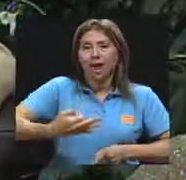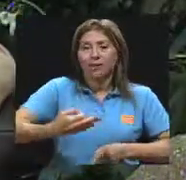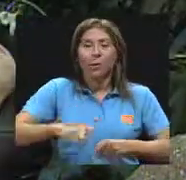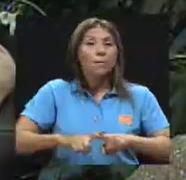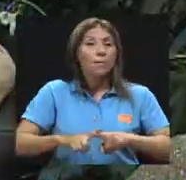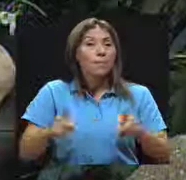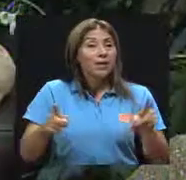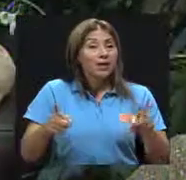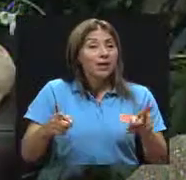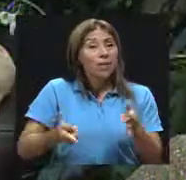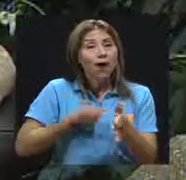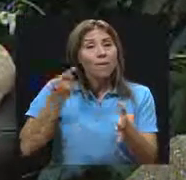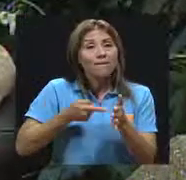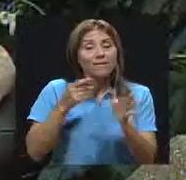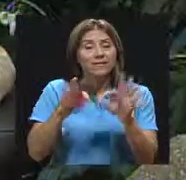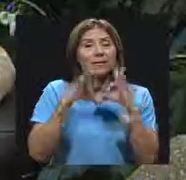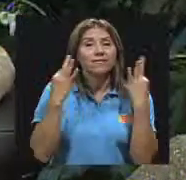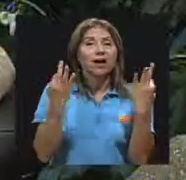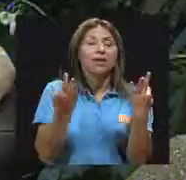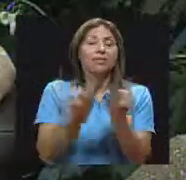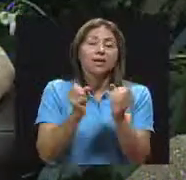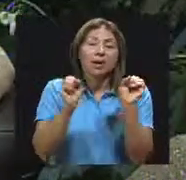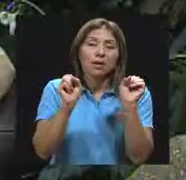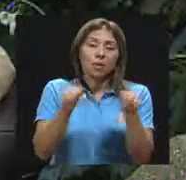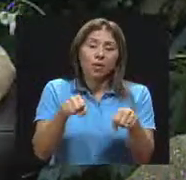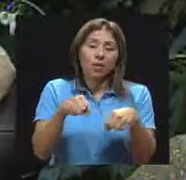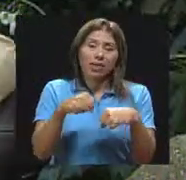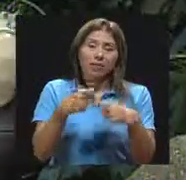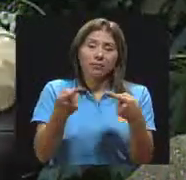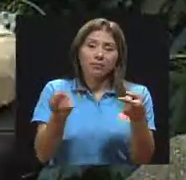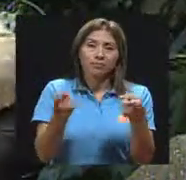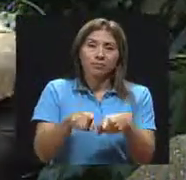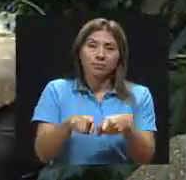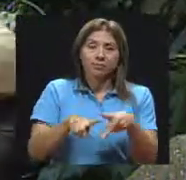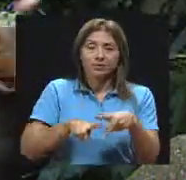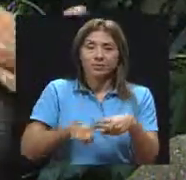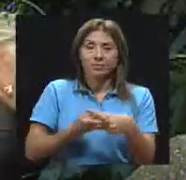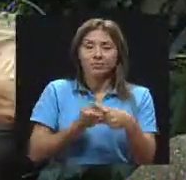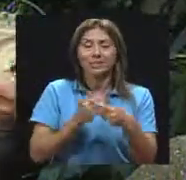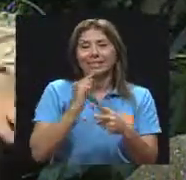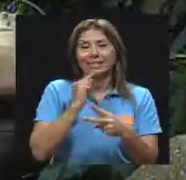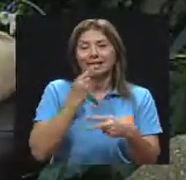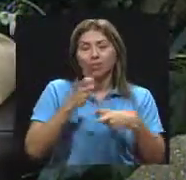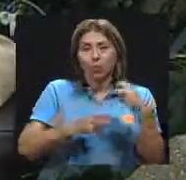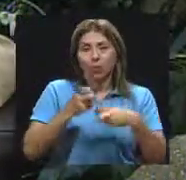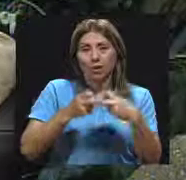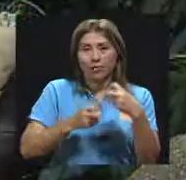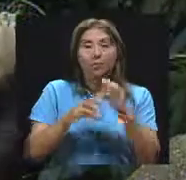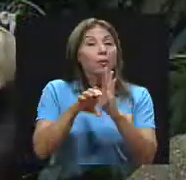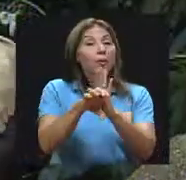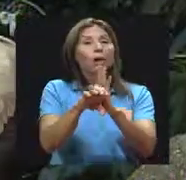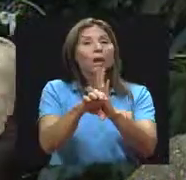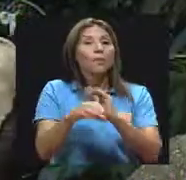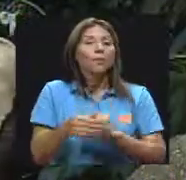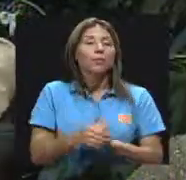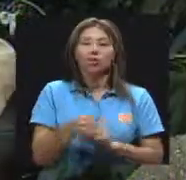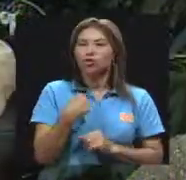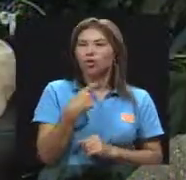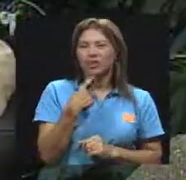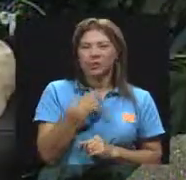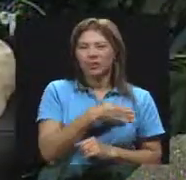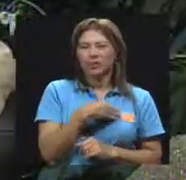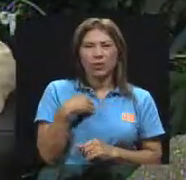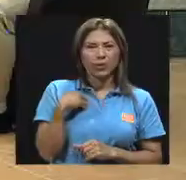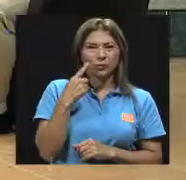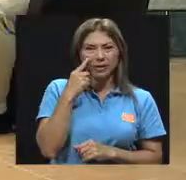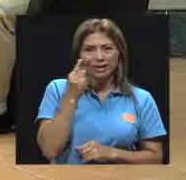de manera inconsciente por la familia y crear serios problemas. Entonces, pongamos otro ejemplo. Bueno, no me gusta el chile, no me